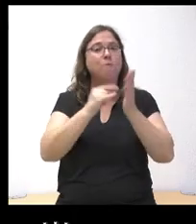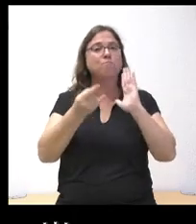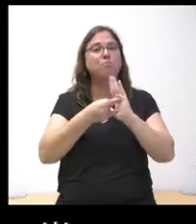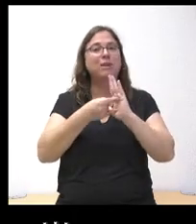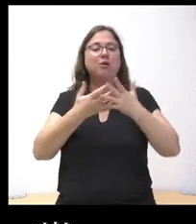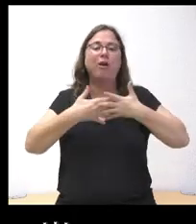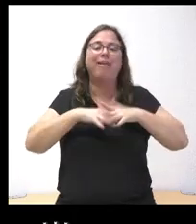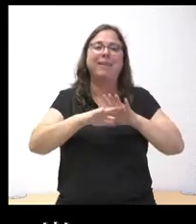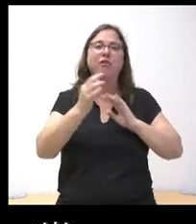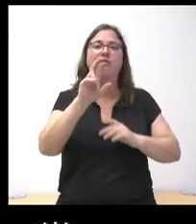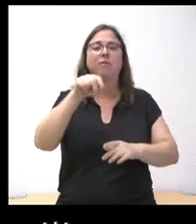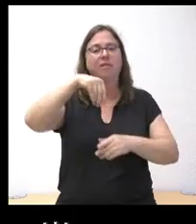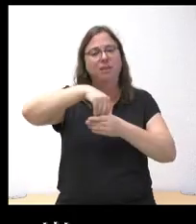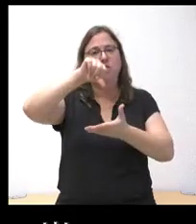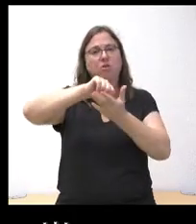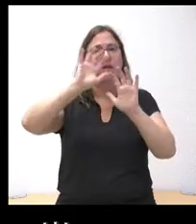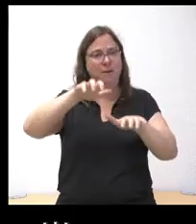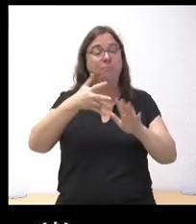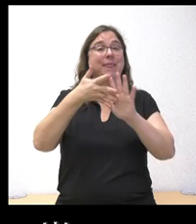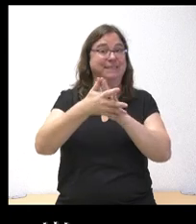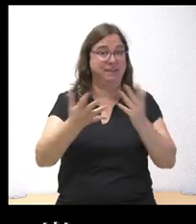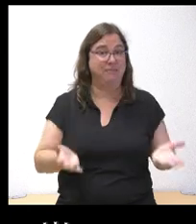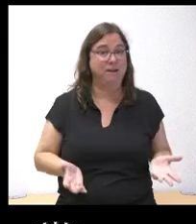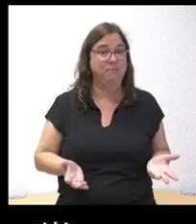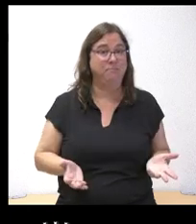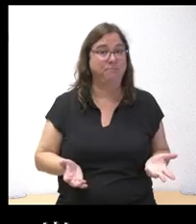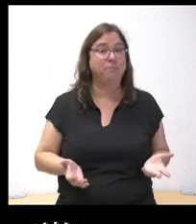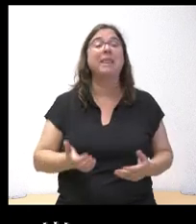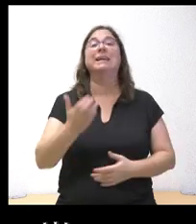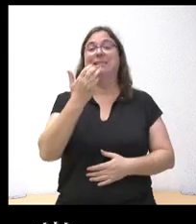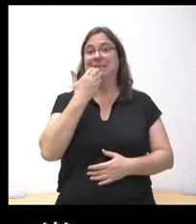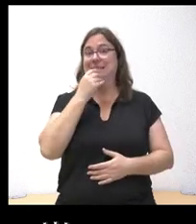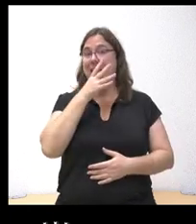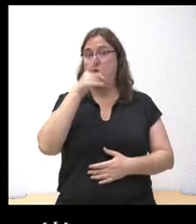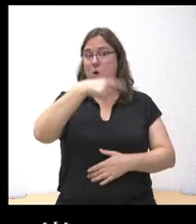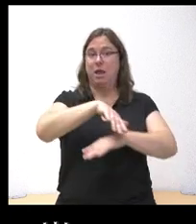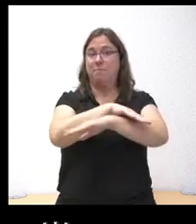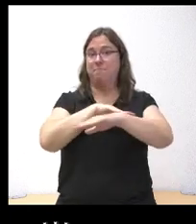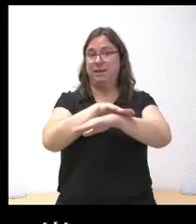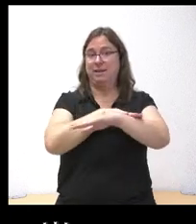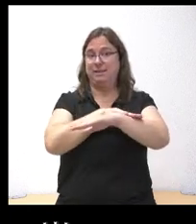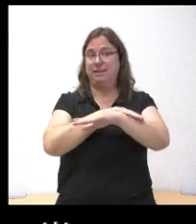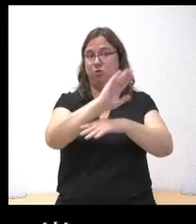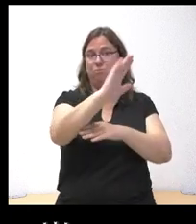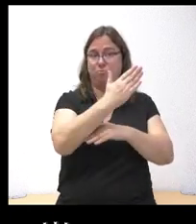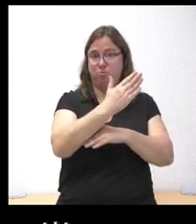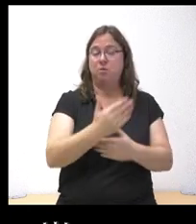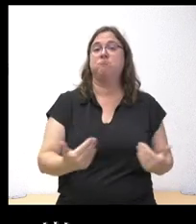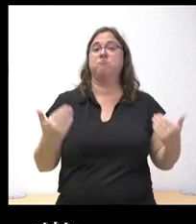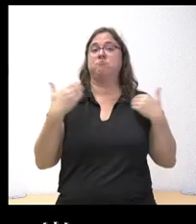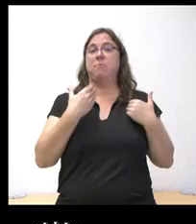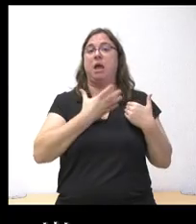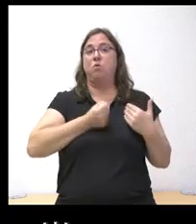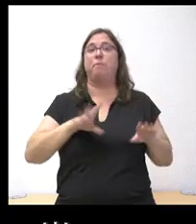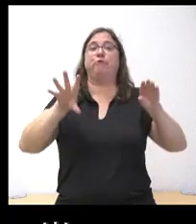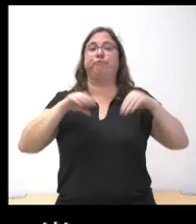integración de FEBE en la ciudad de León. Es decir, si, como ahora plantea el Ministerio y asume el Ayuntamiento,